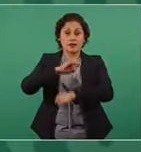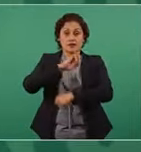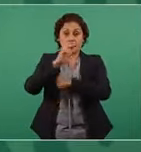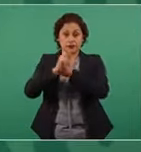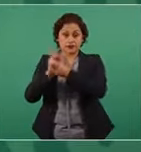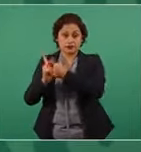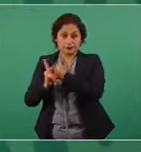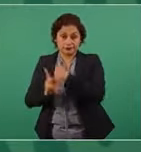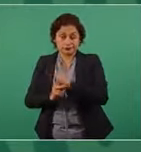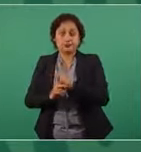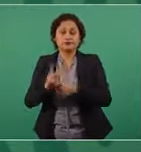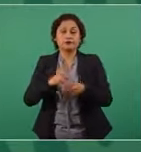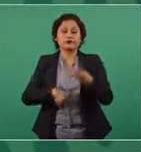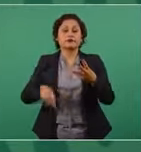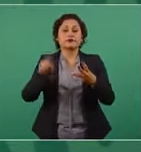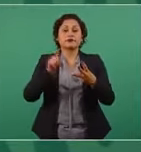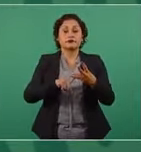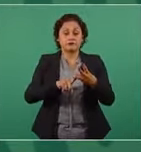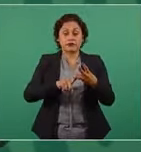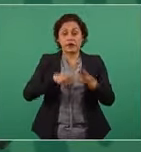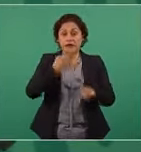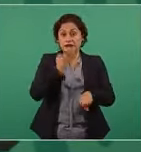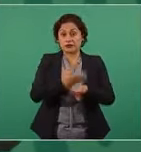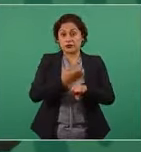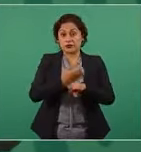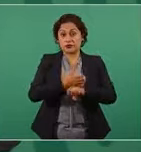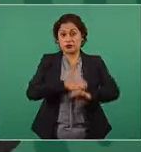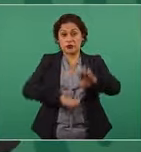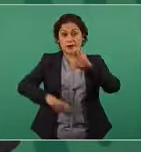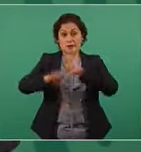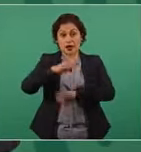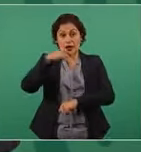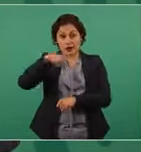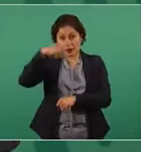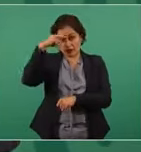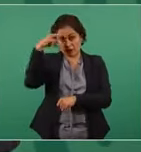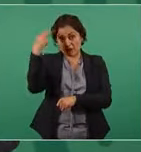el embajador de Estados Unidos en México